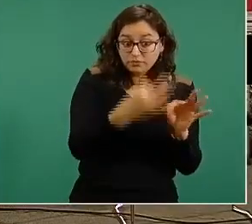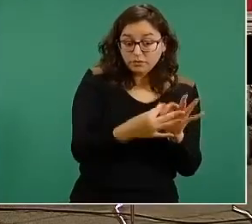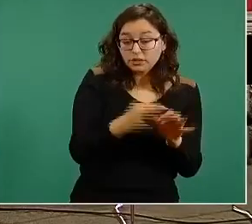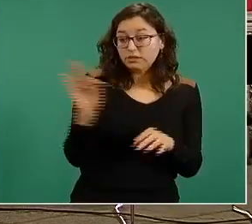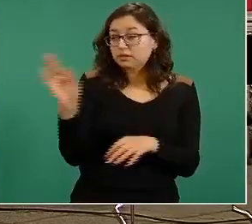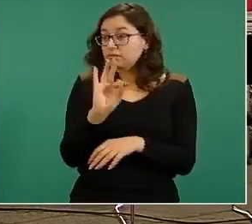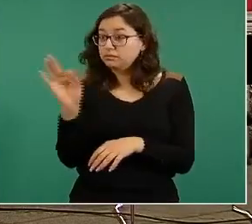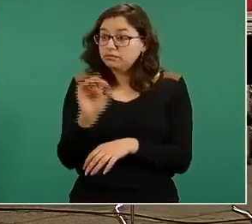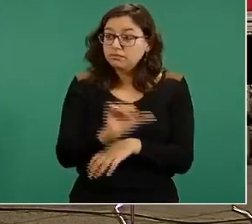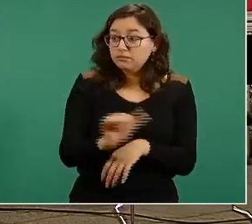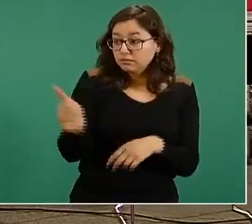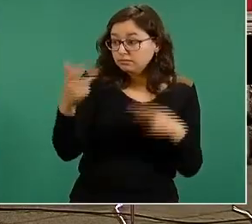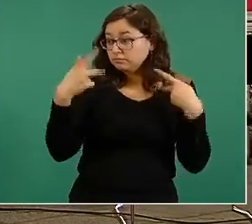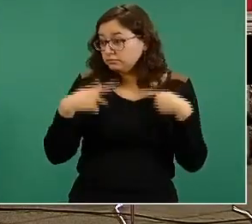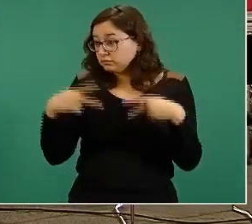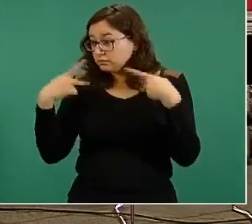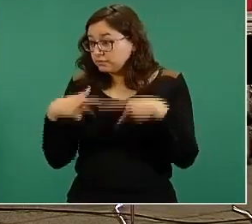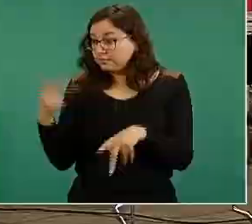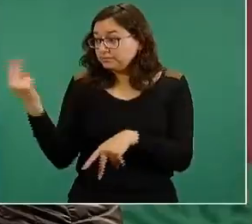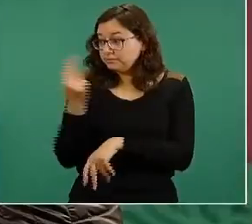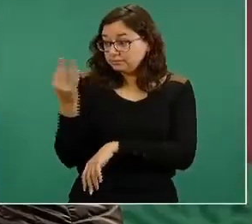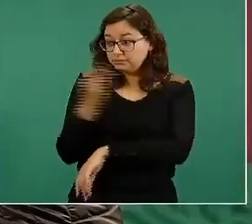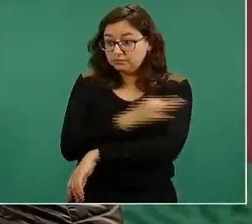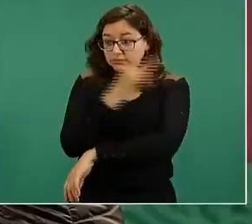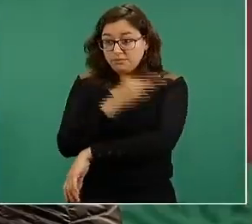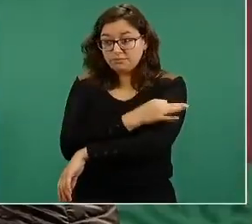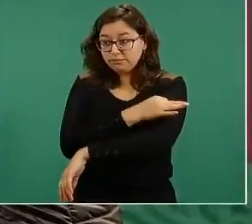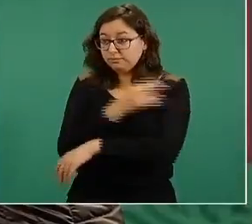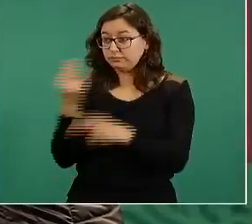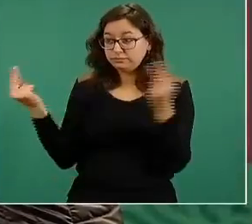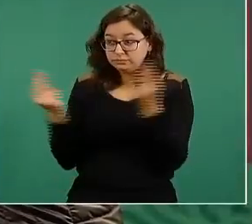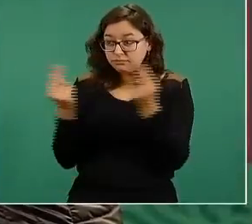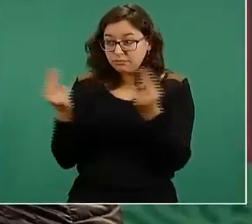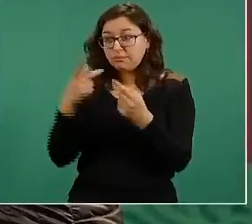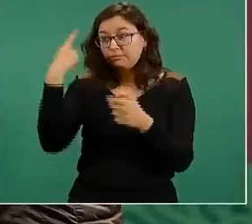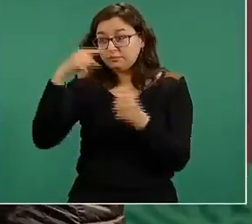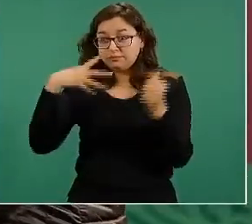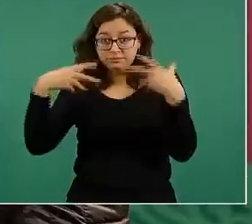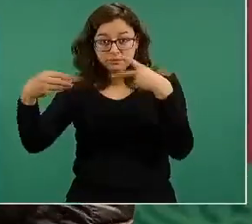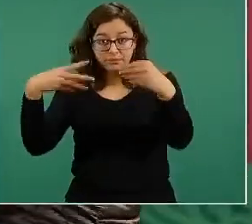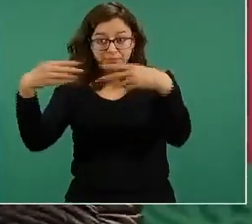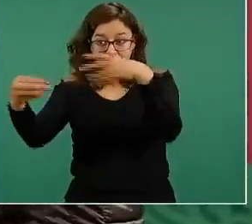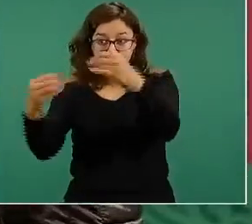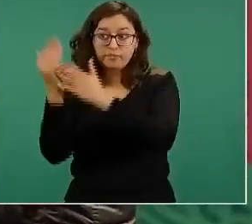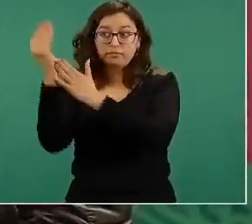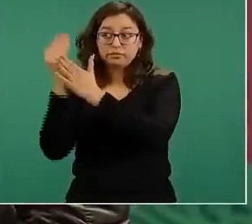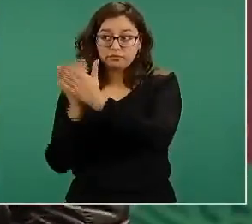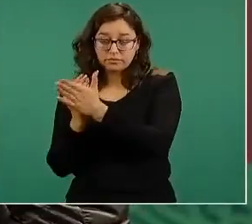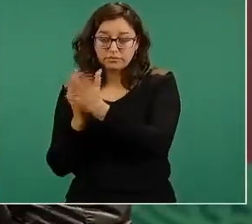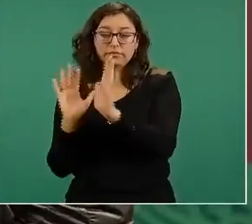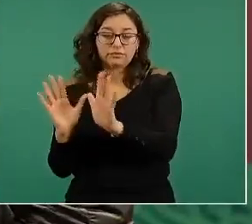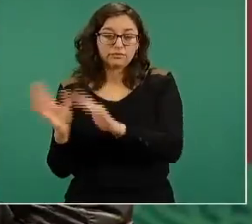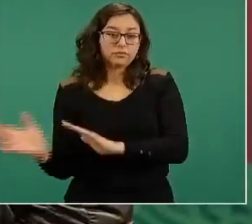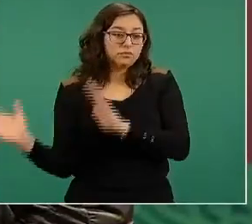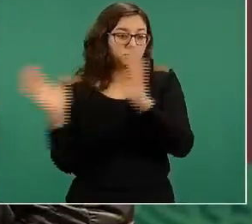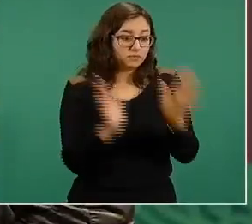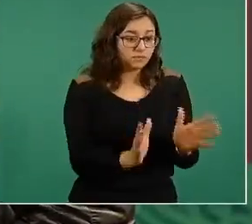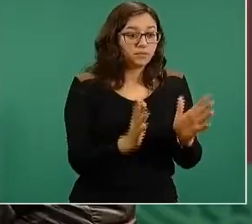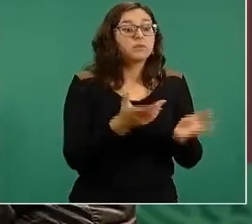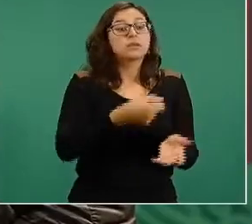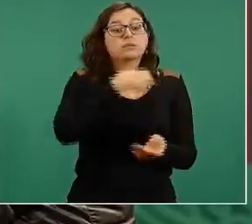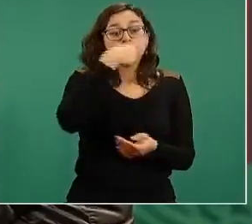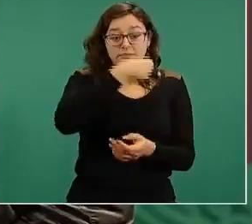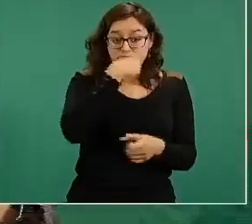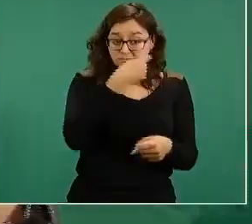para mitigar más rápidamente la carga de la enfermedad. Una vez que vacunamos a las personas adultas mayores,